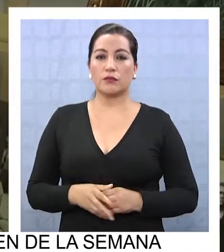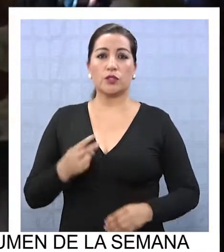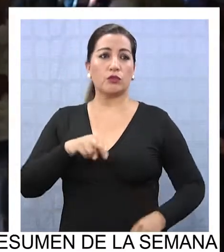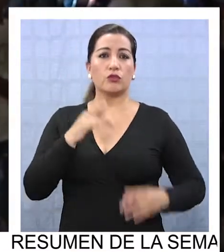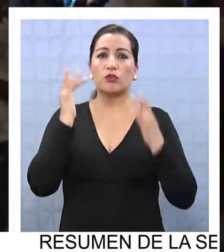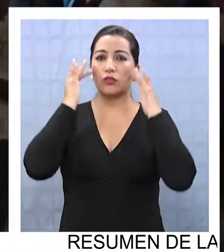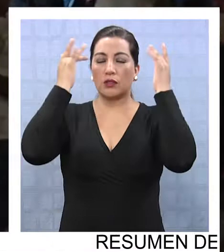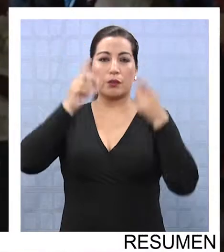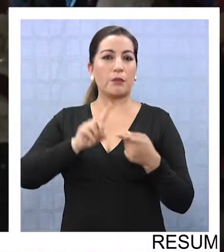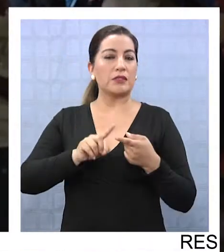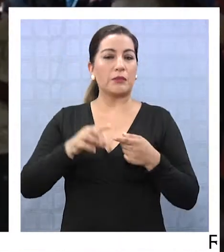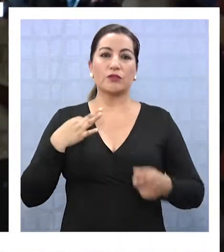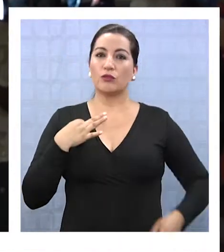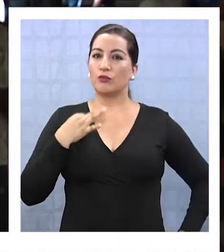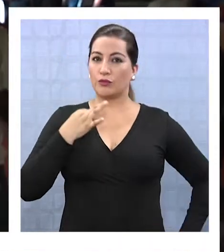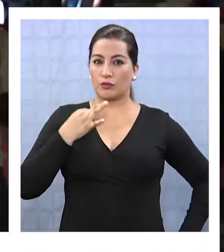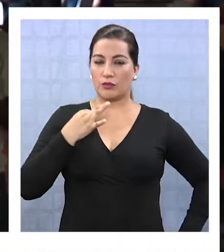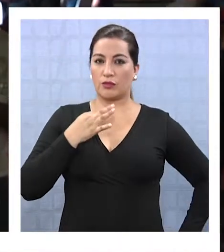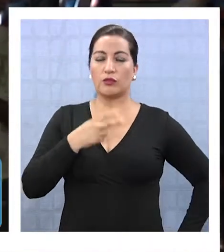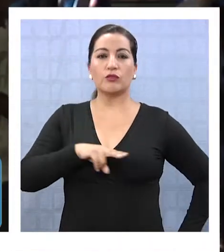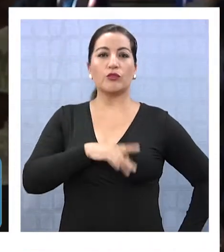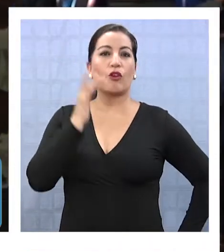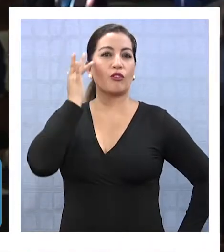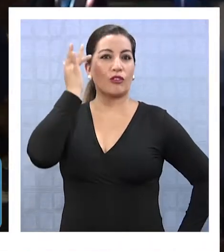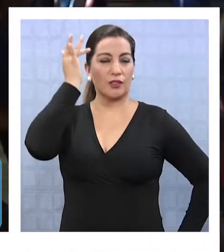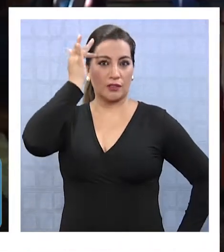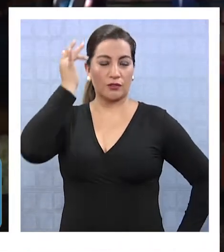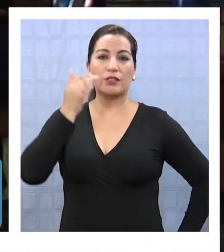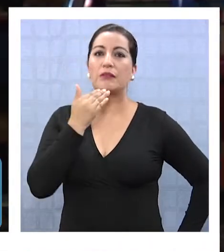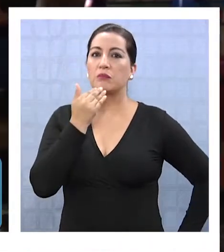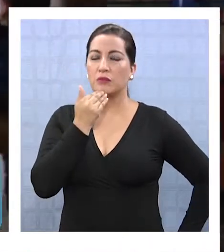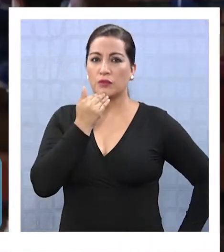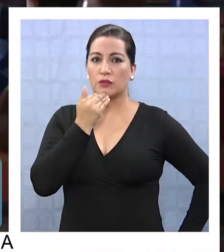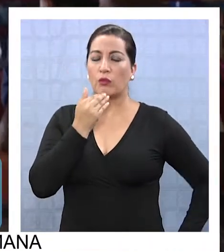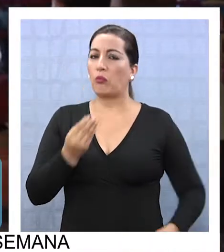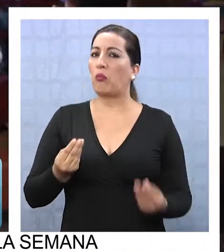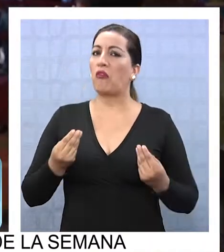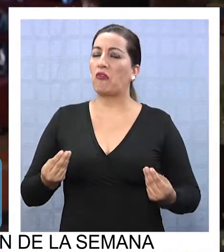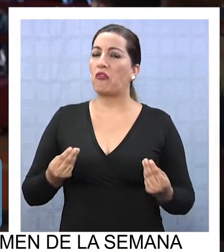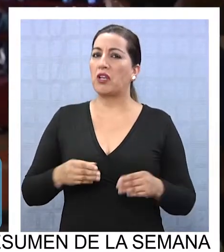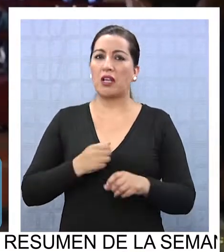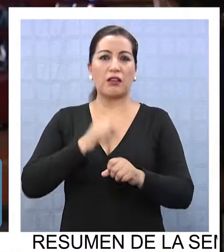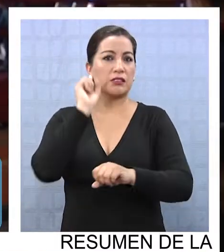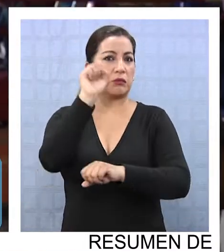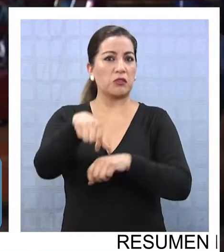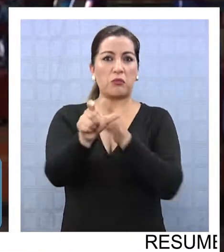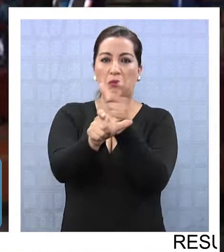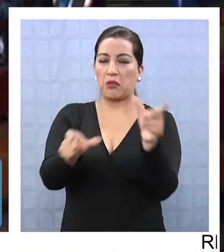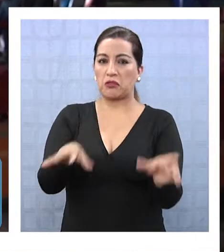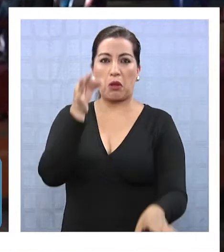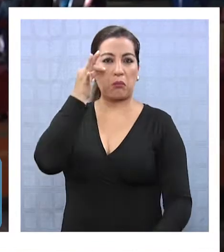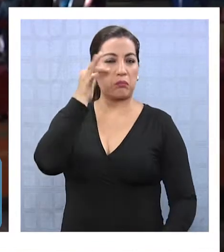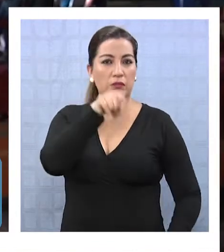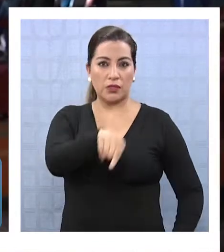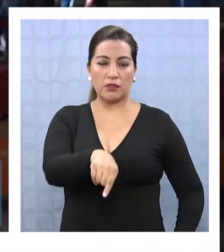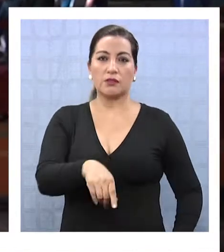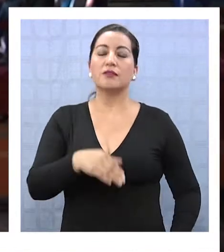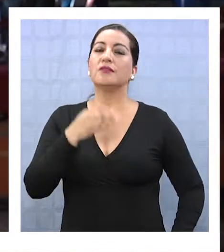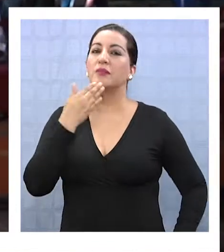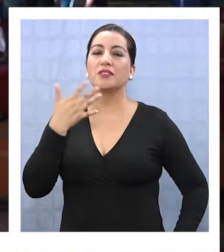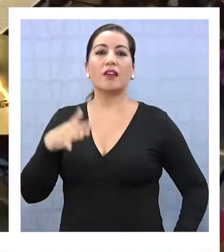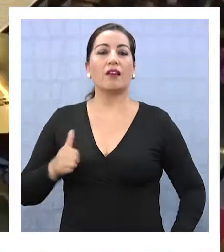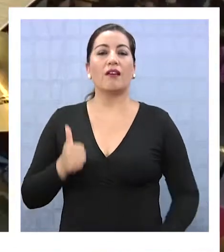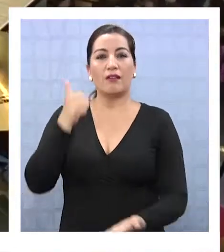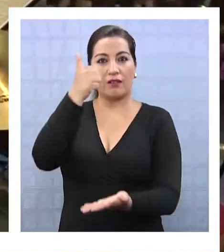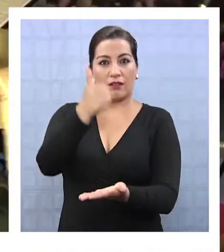Contentos por la participación ciudadana, contentos porque fue muy bien recibida por la comunidad, de hecho